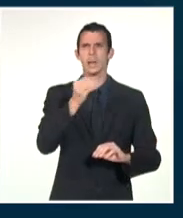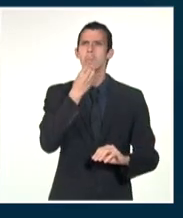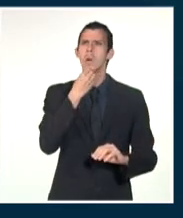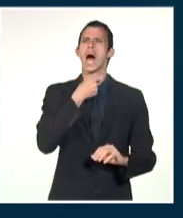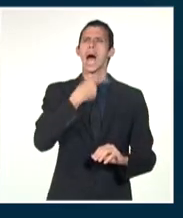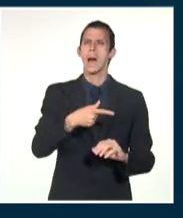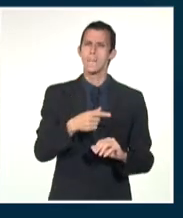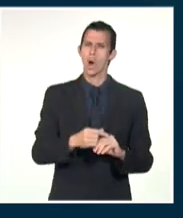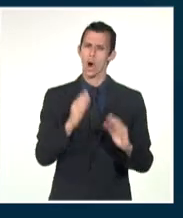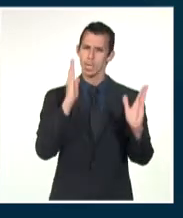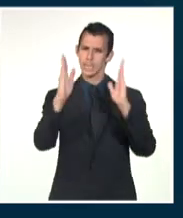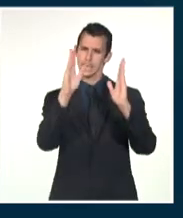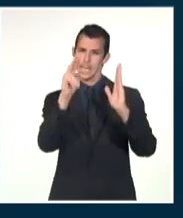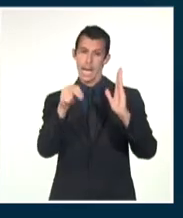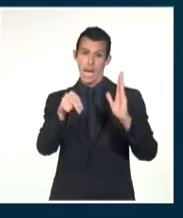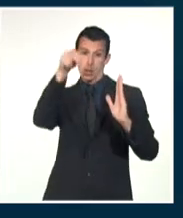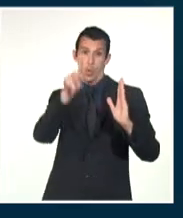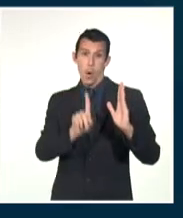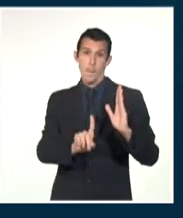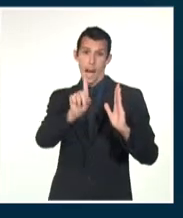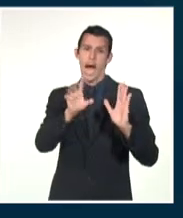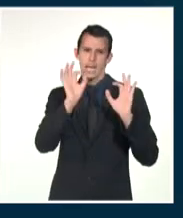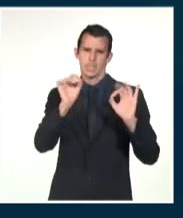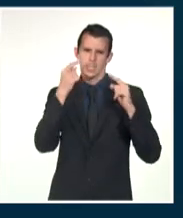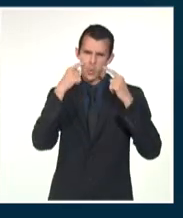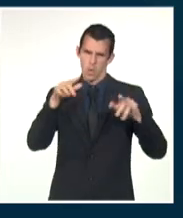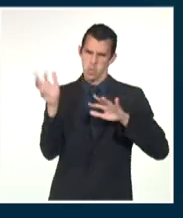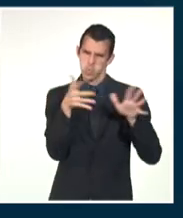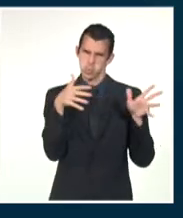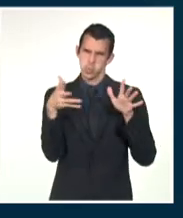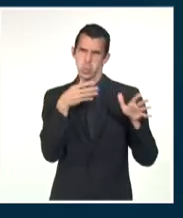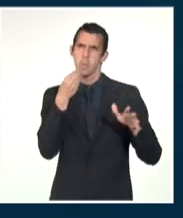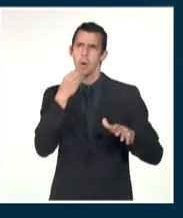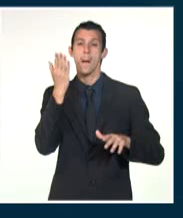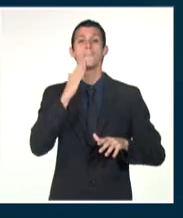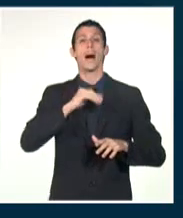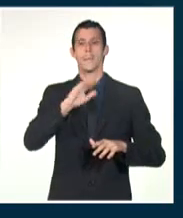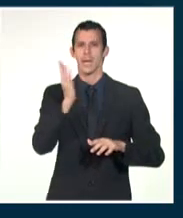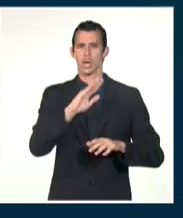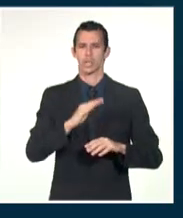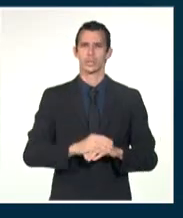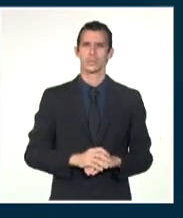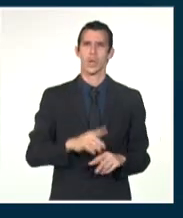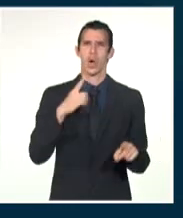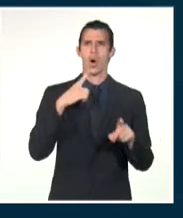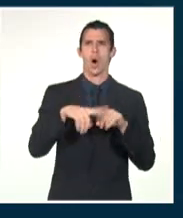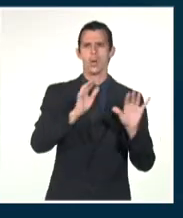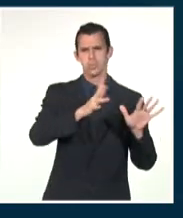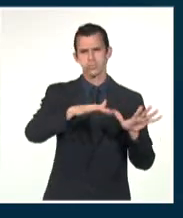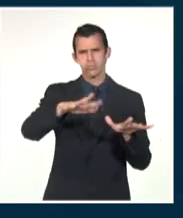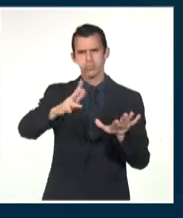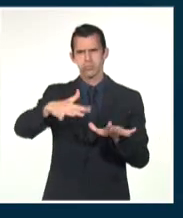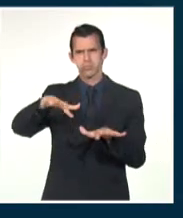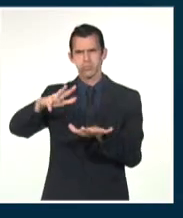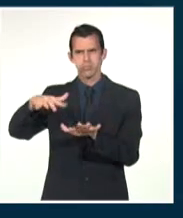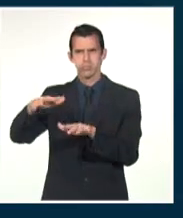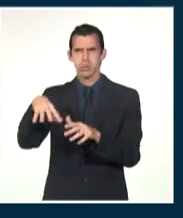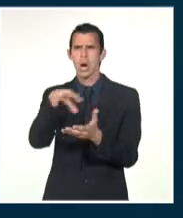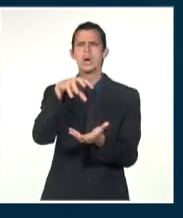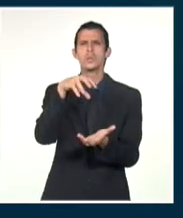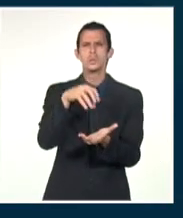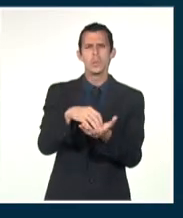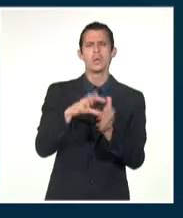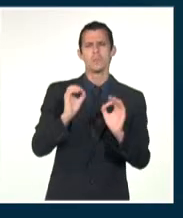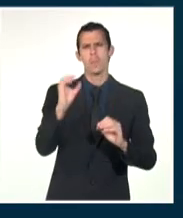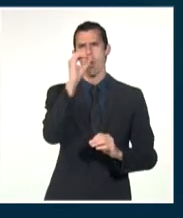occidente del país. Habrá poco oleaje en todo el litoral norte en horas de la tarde, así como desde Cabo Cruz hasta Punta de